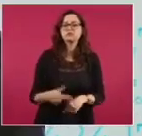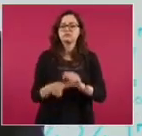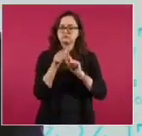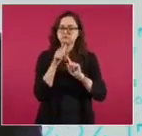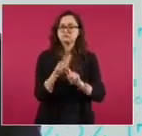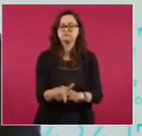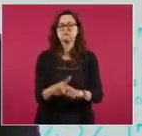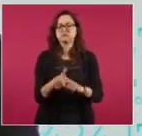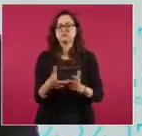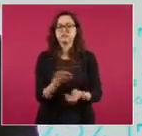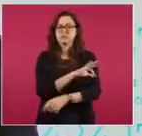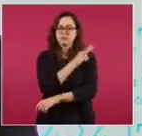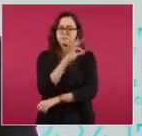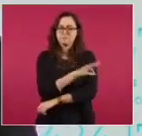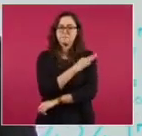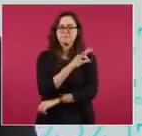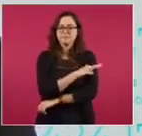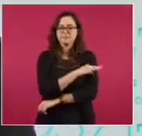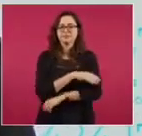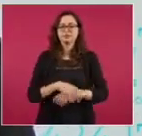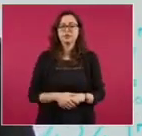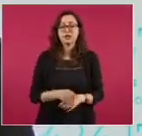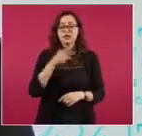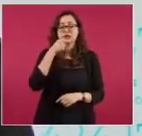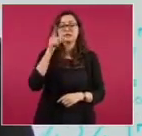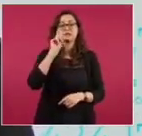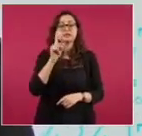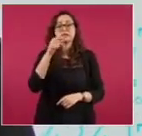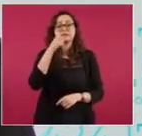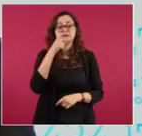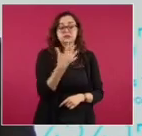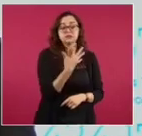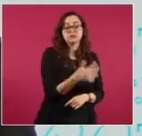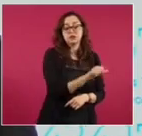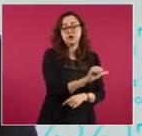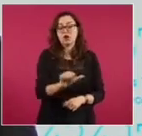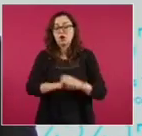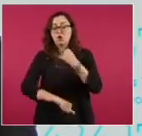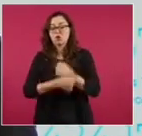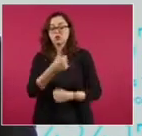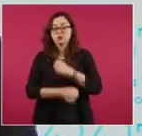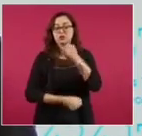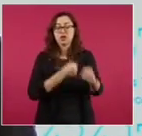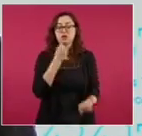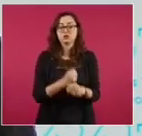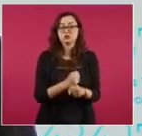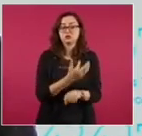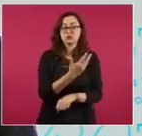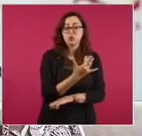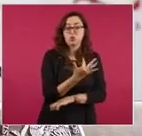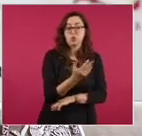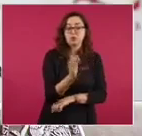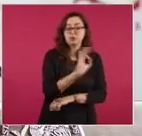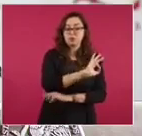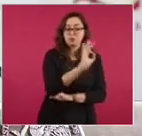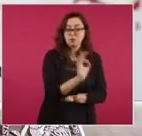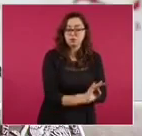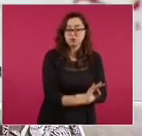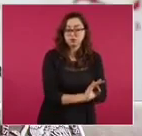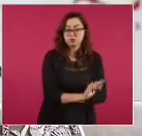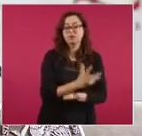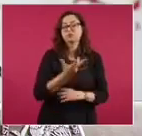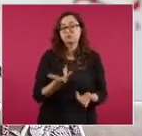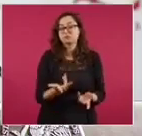Tenemos 51 por ciento de cobertura en niñas y niños de cinco a 11 años. Esto ya nos sube además un punto porcentual a